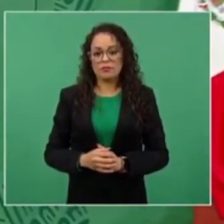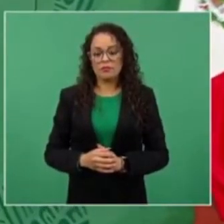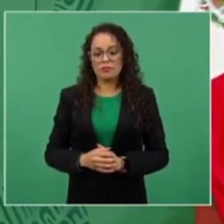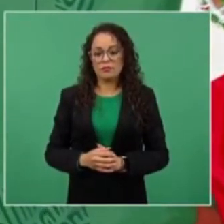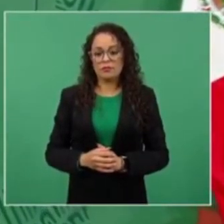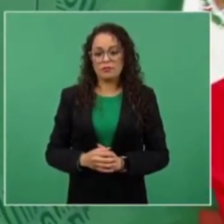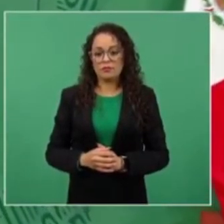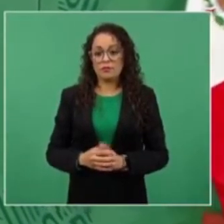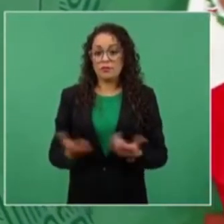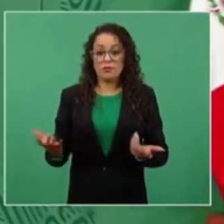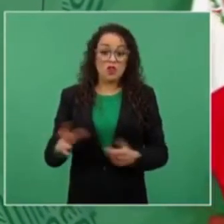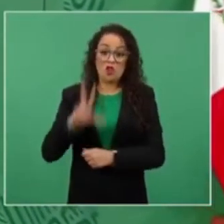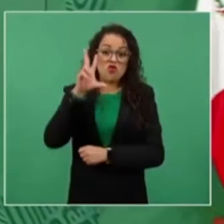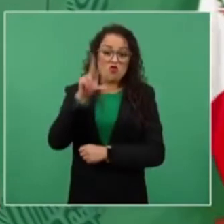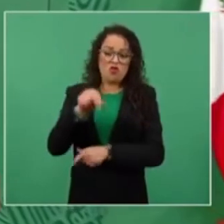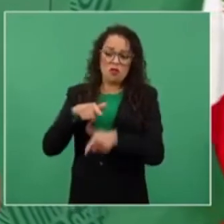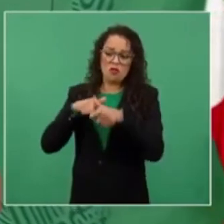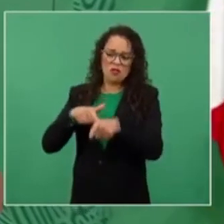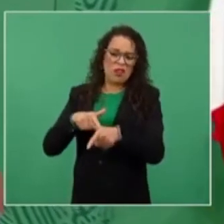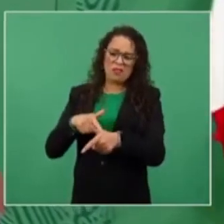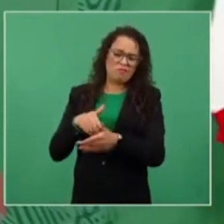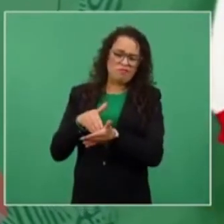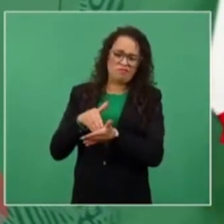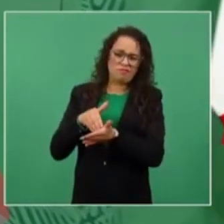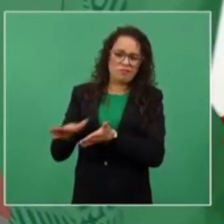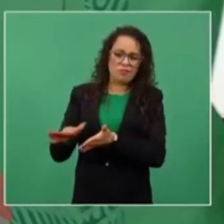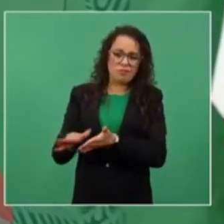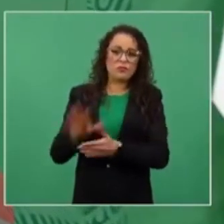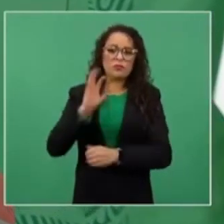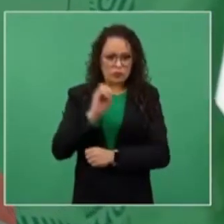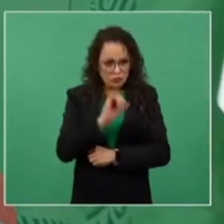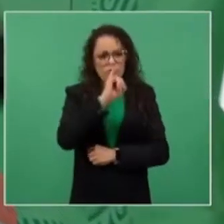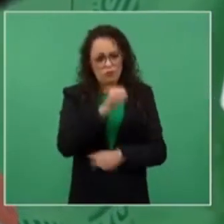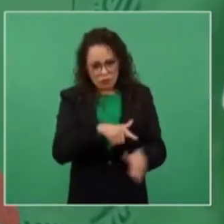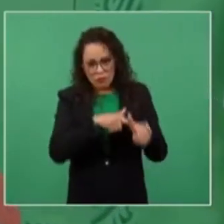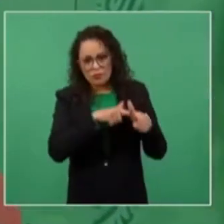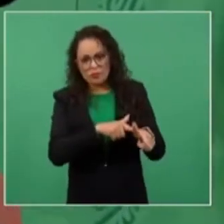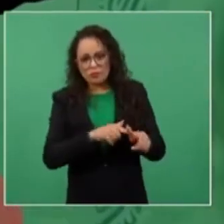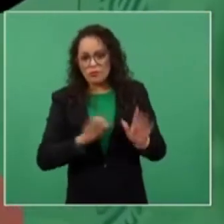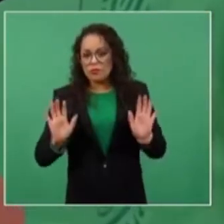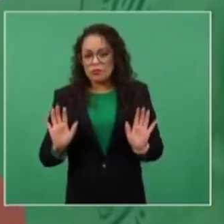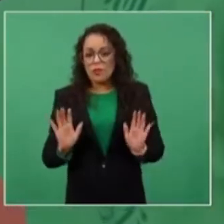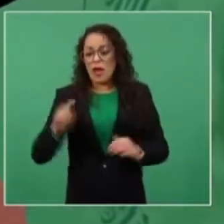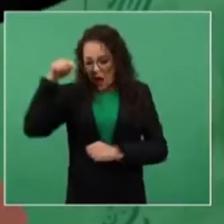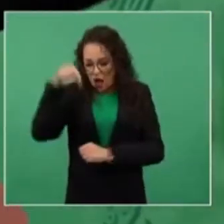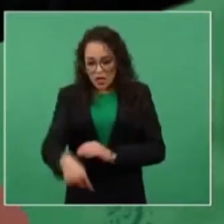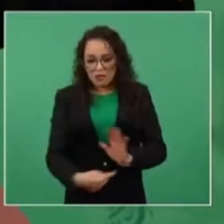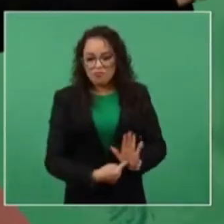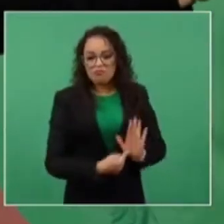o que no continúe y ya iramos a conocer aquí